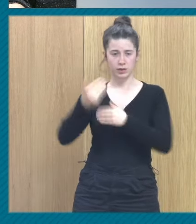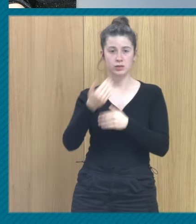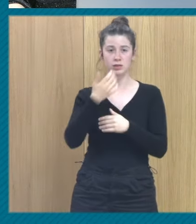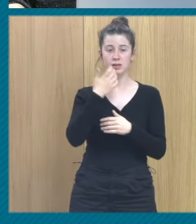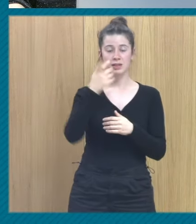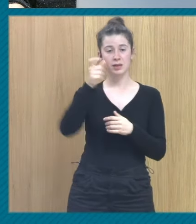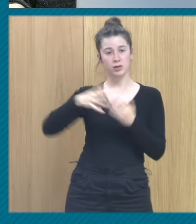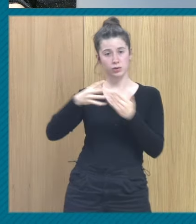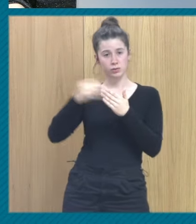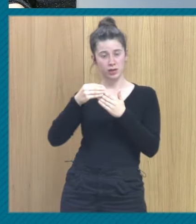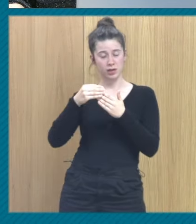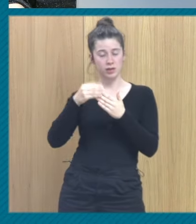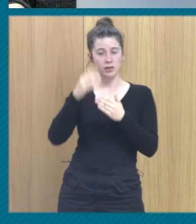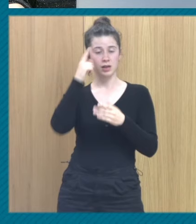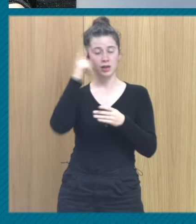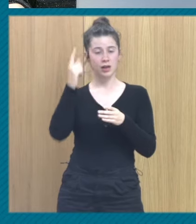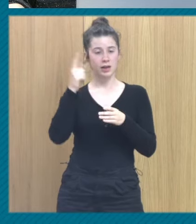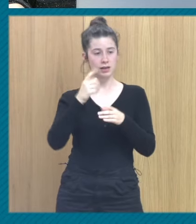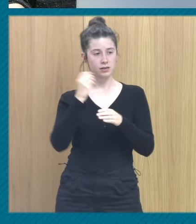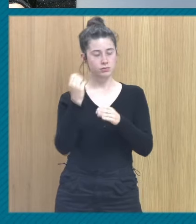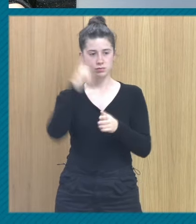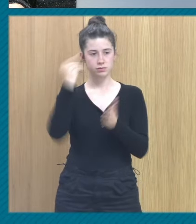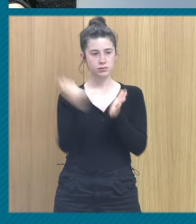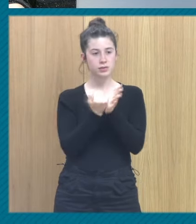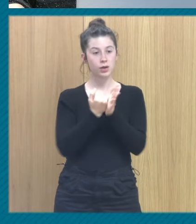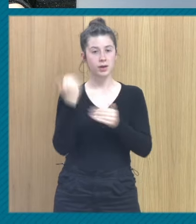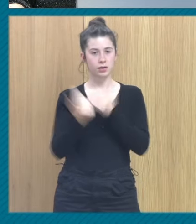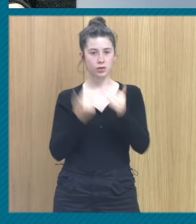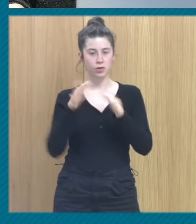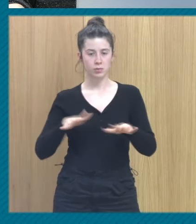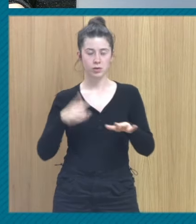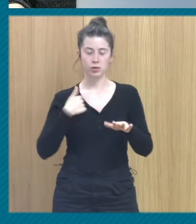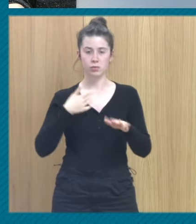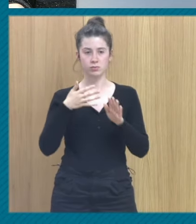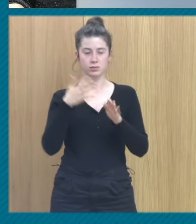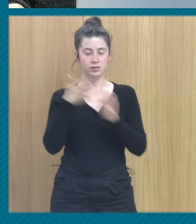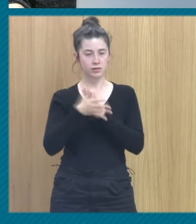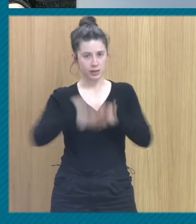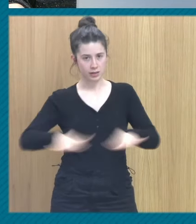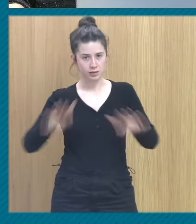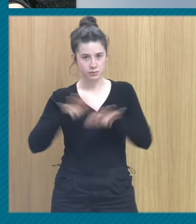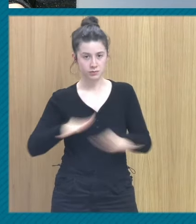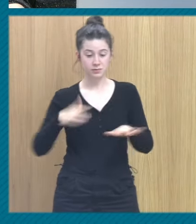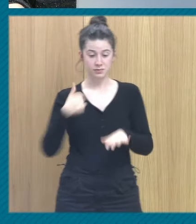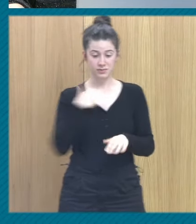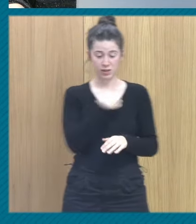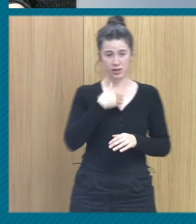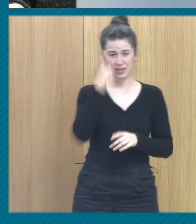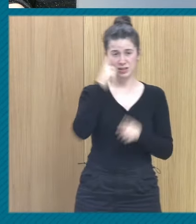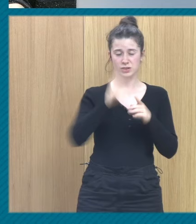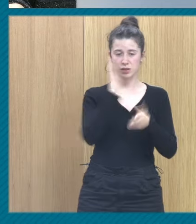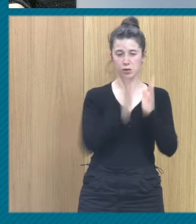sus procesos son lentos extraordinariamente lentos entonces eso a veces como psicoterapeuta resulta exasperante